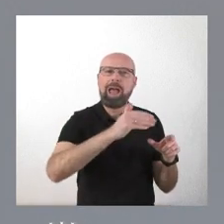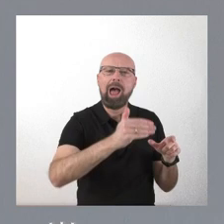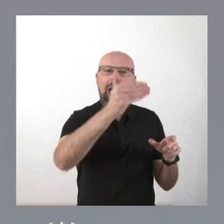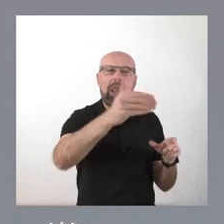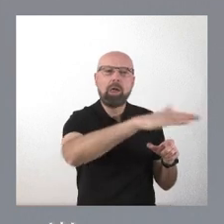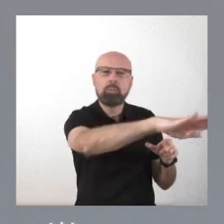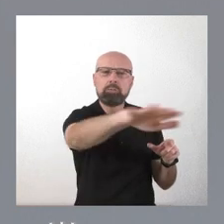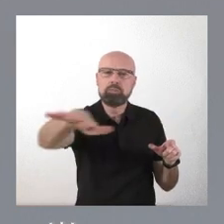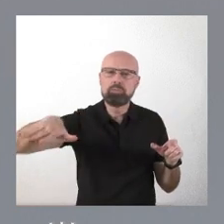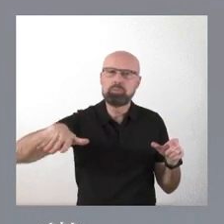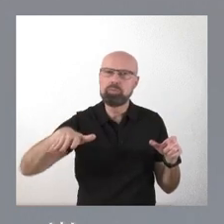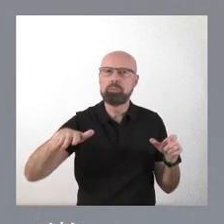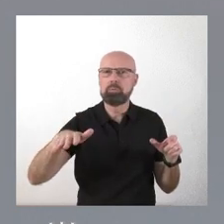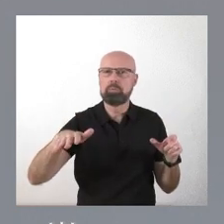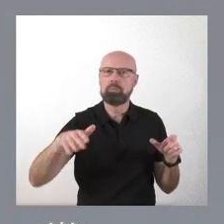adyacente o no.